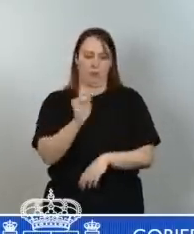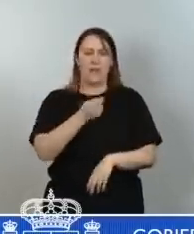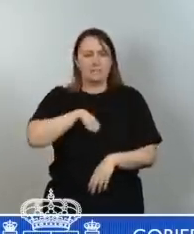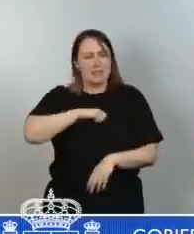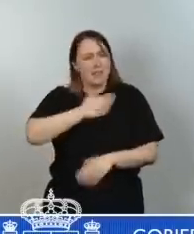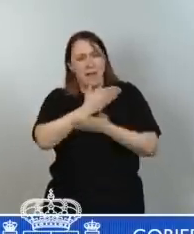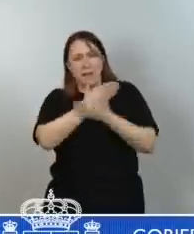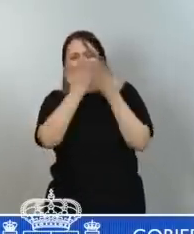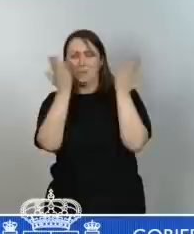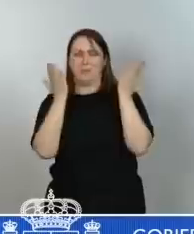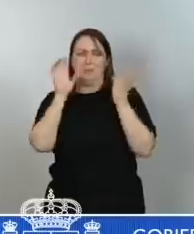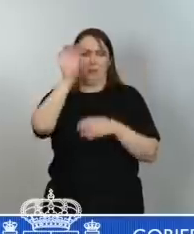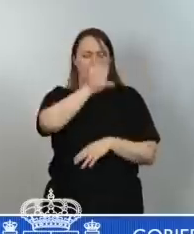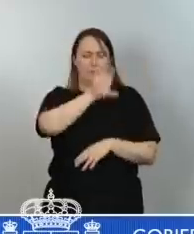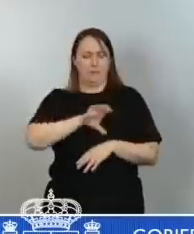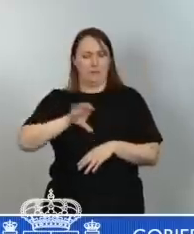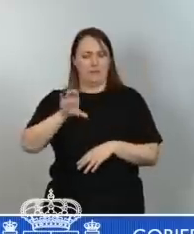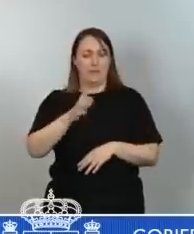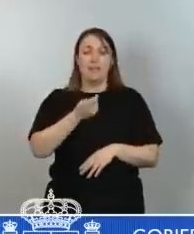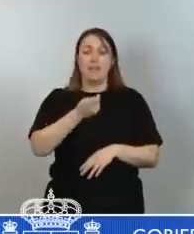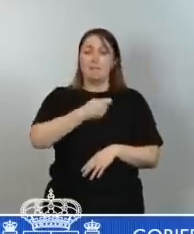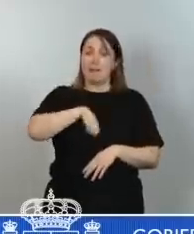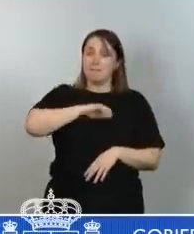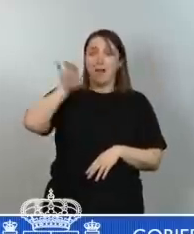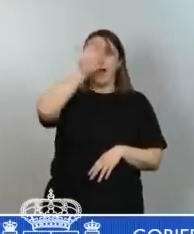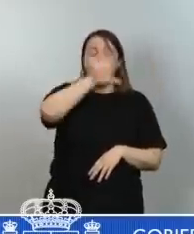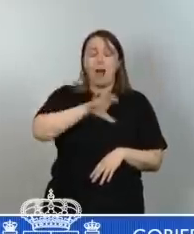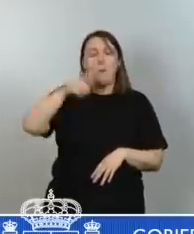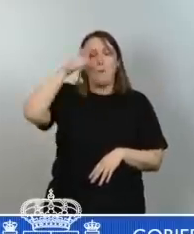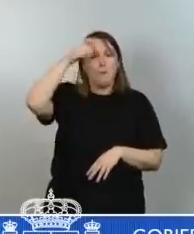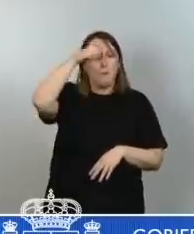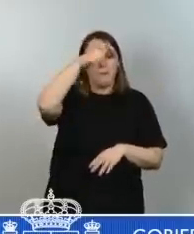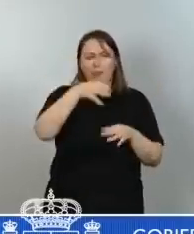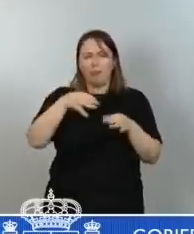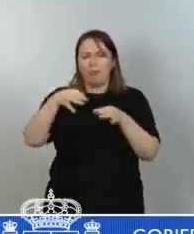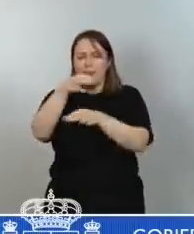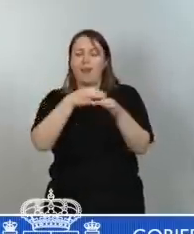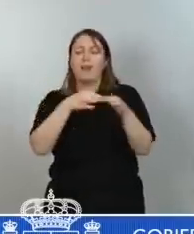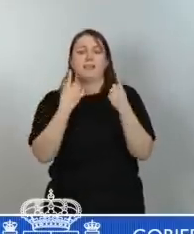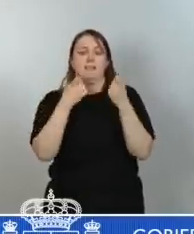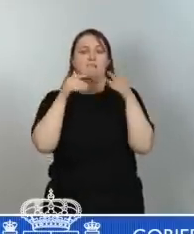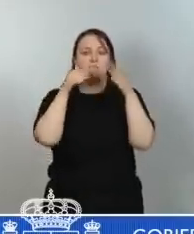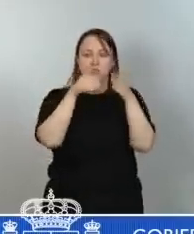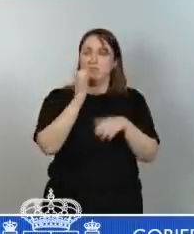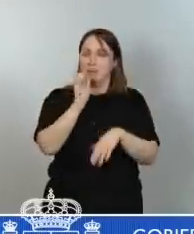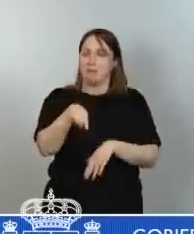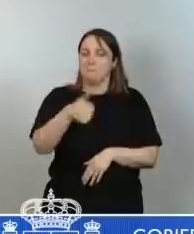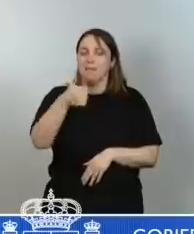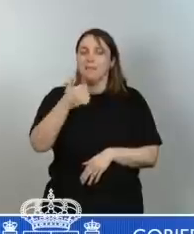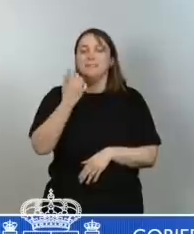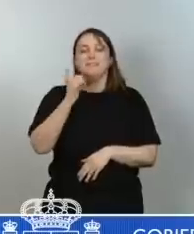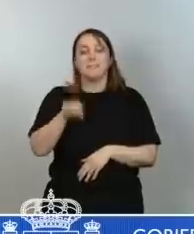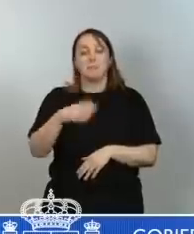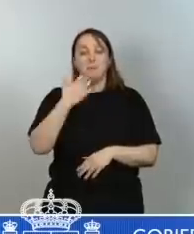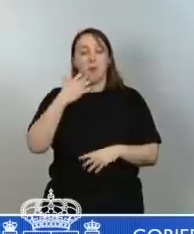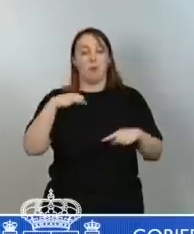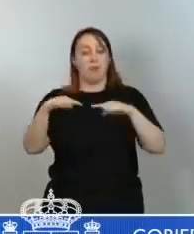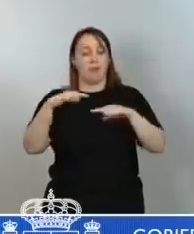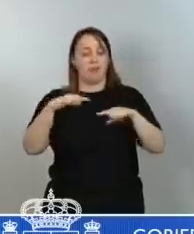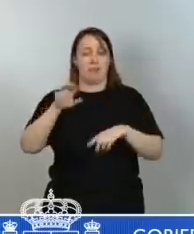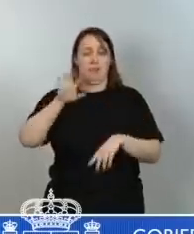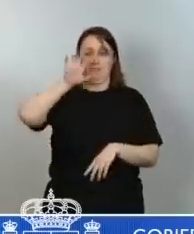para la España vaciada como que este gobierno sea capaz de convocar a la dirección de Estado a quienes